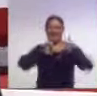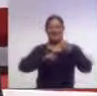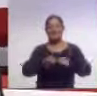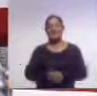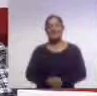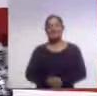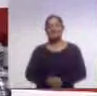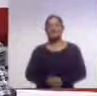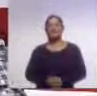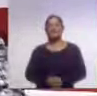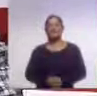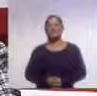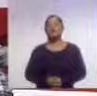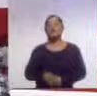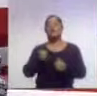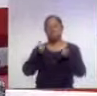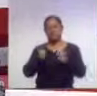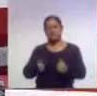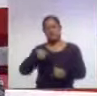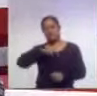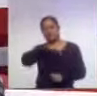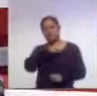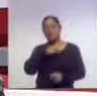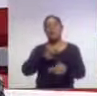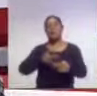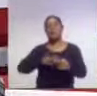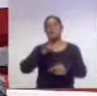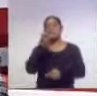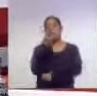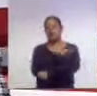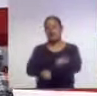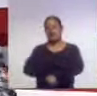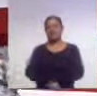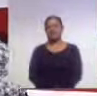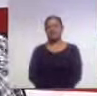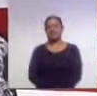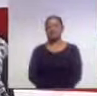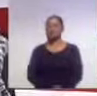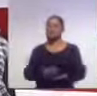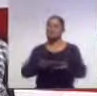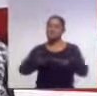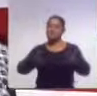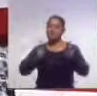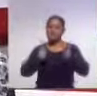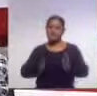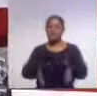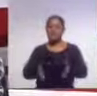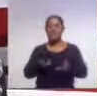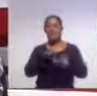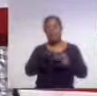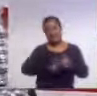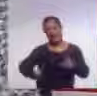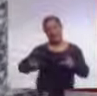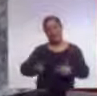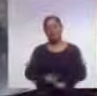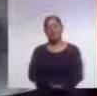señas mexicana, que se quedará aquí con nosotros hasta las tres de la tarde. Ahora sí, vamos a la información.